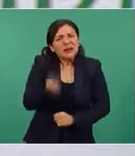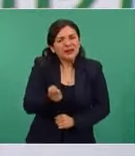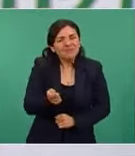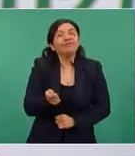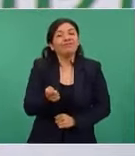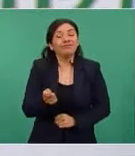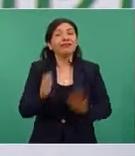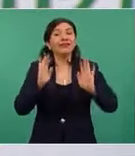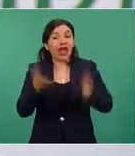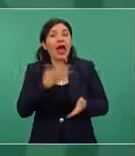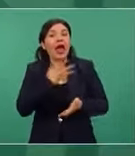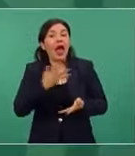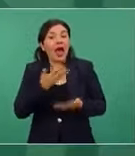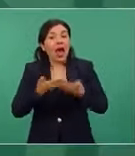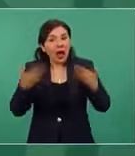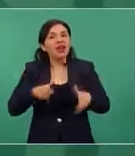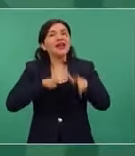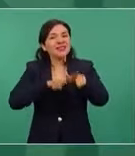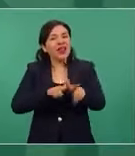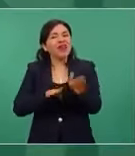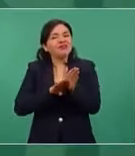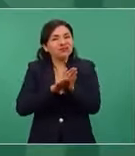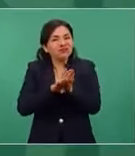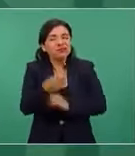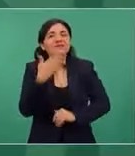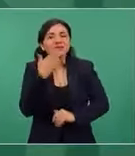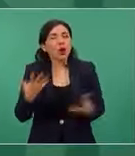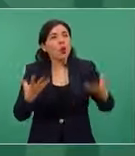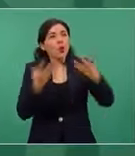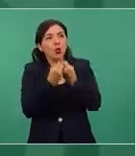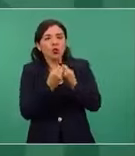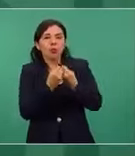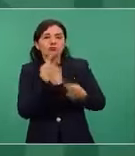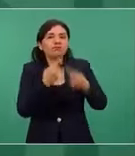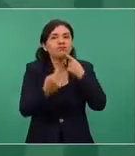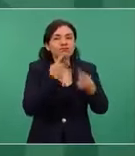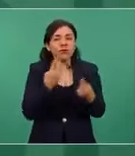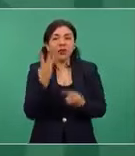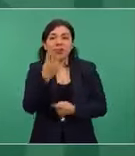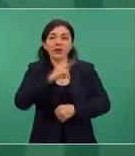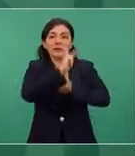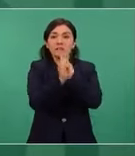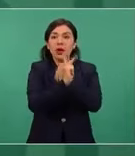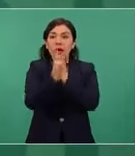Que estamos en esa ruta, en una visión común y actuar en conjunto.